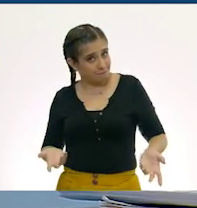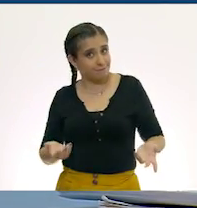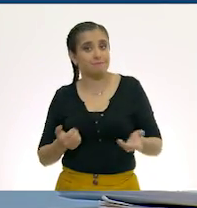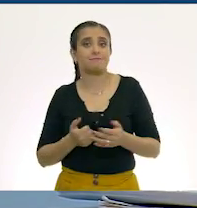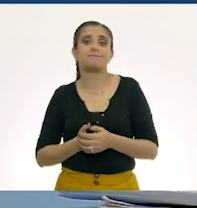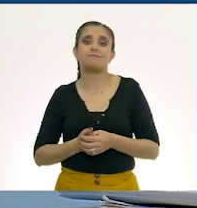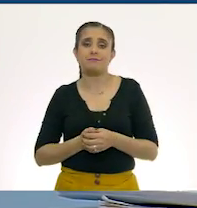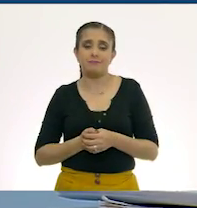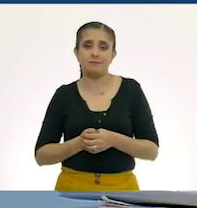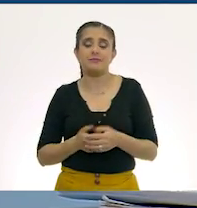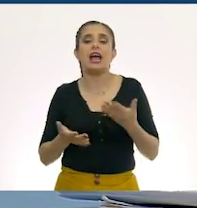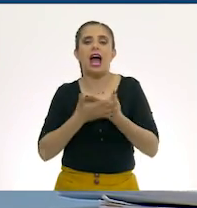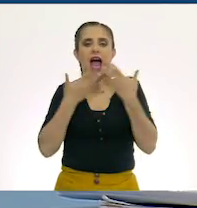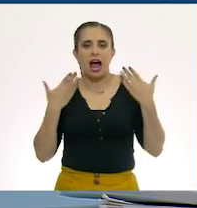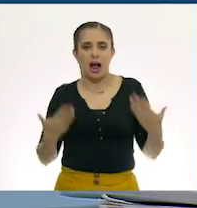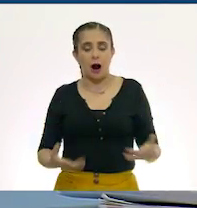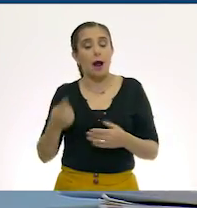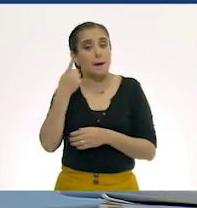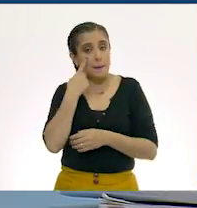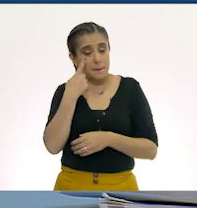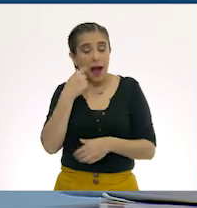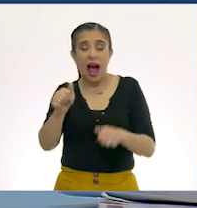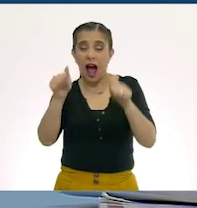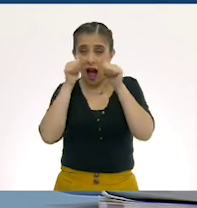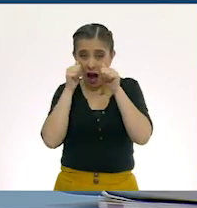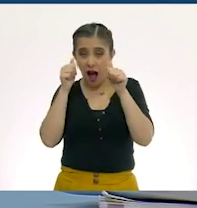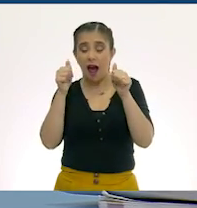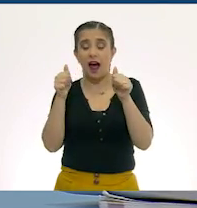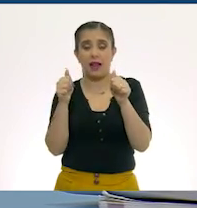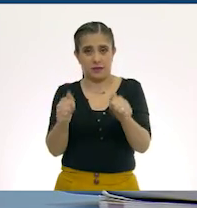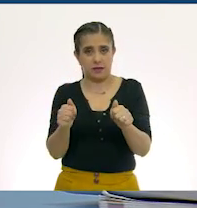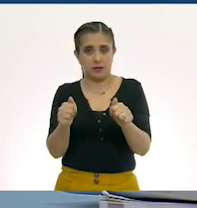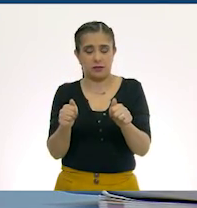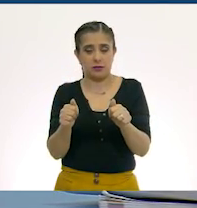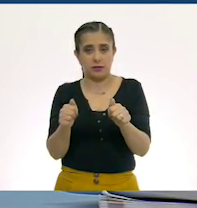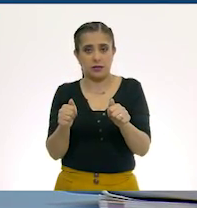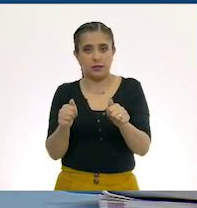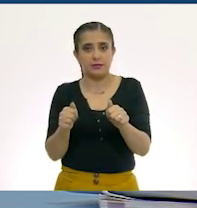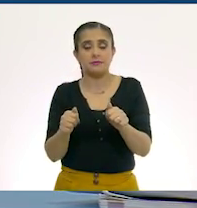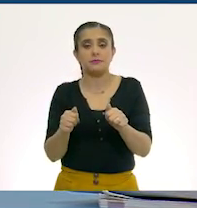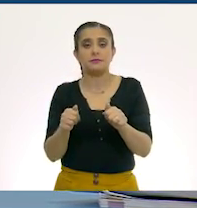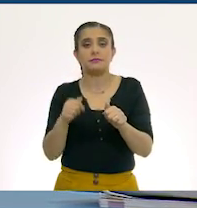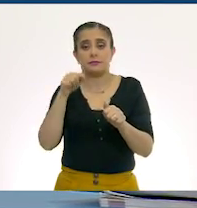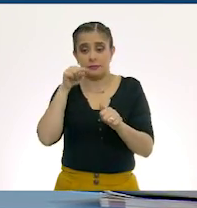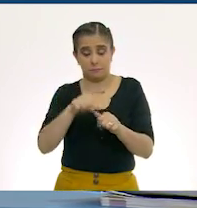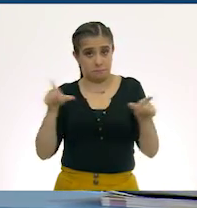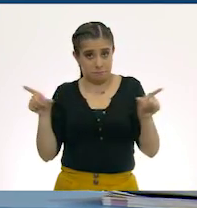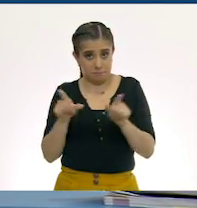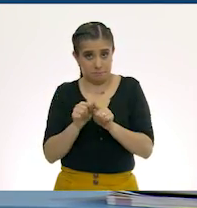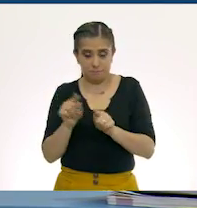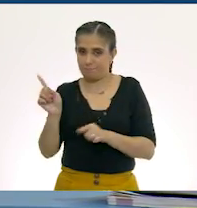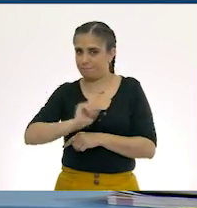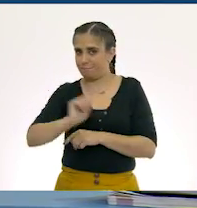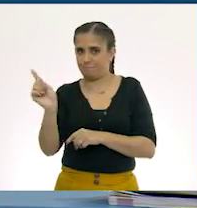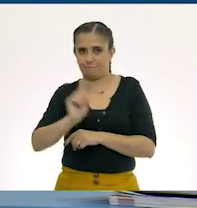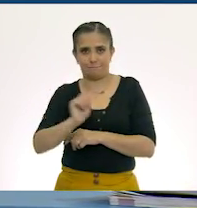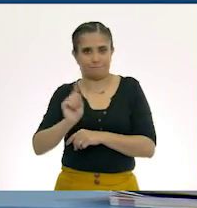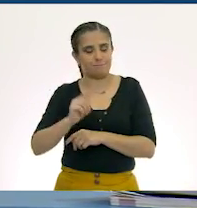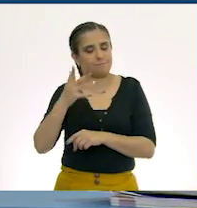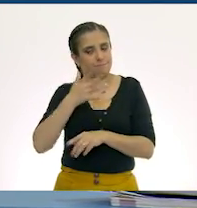Ahora, fíjense muy bien, porque esto no termina aquí. No, no, no.